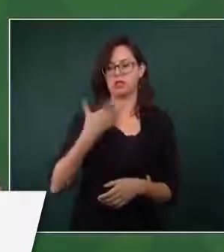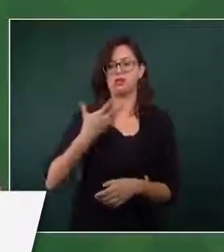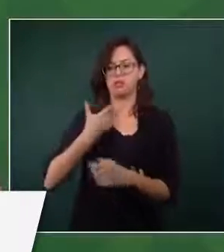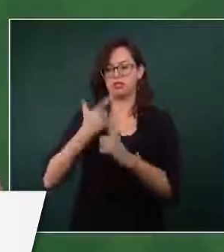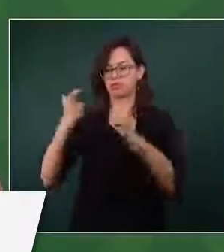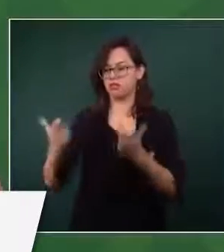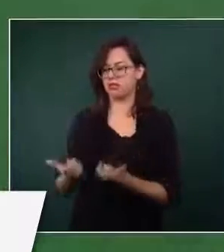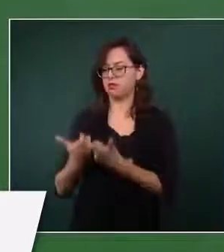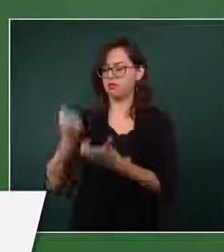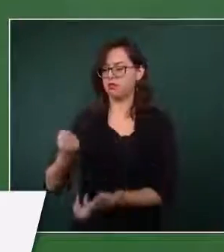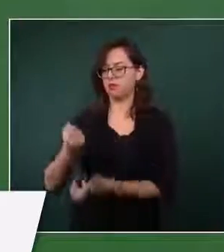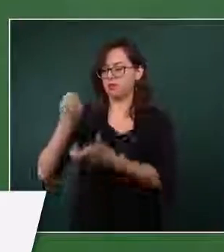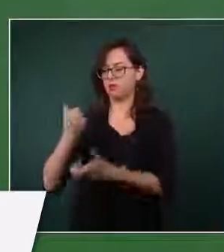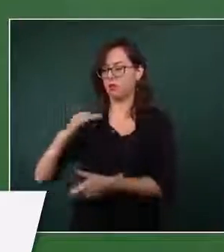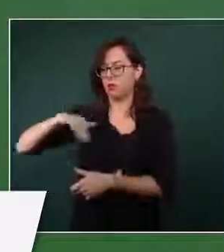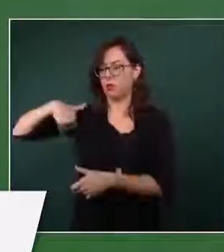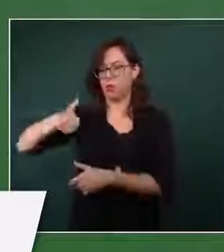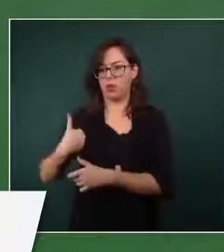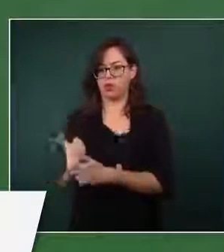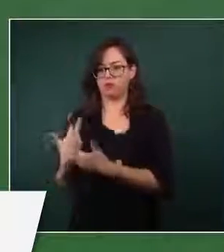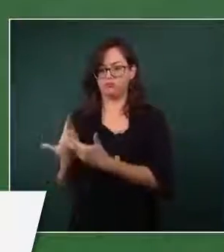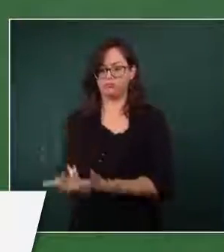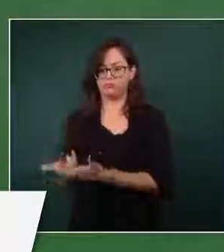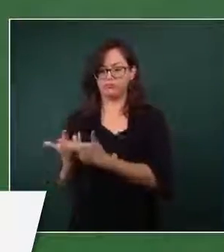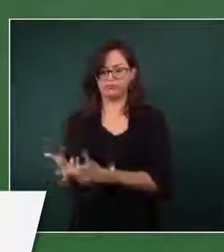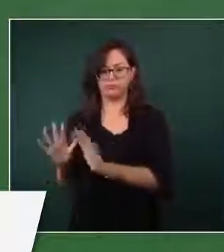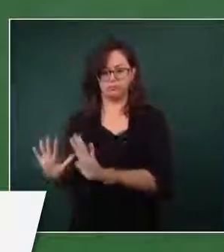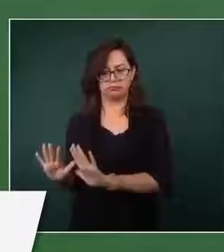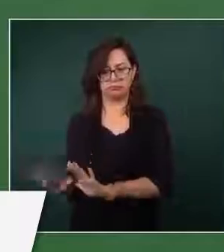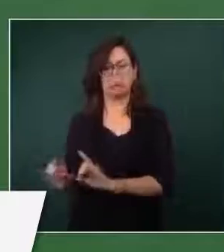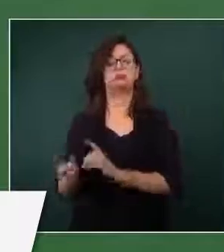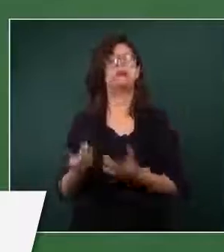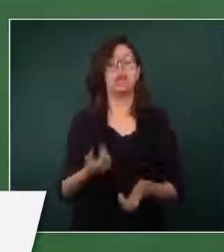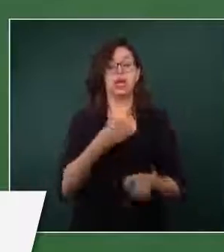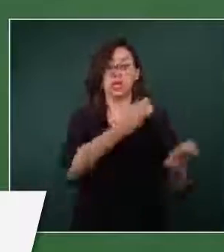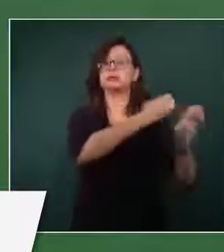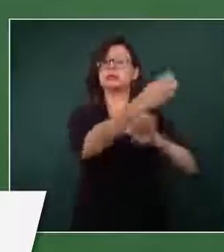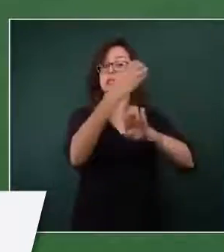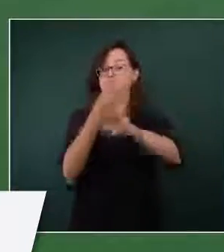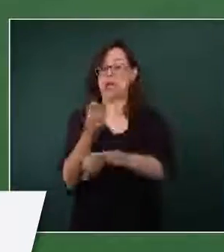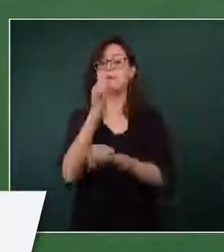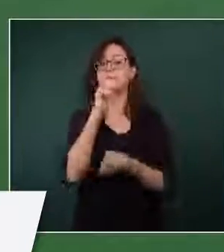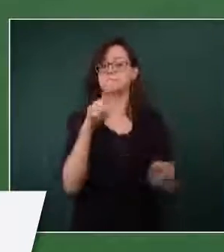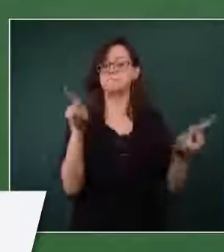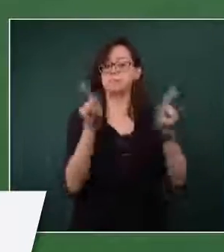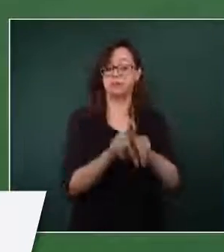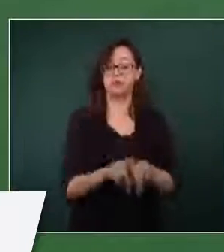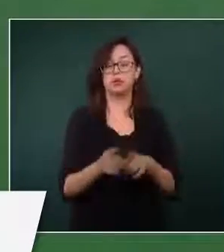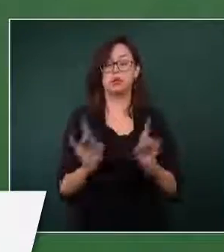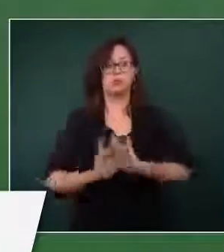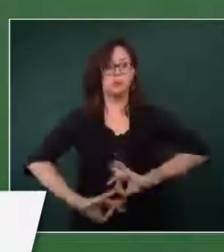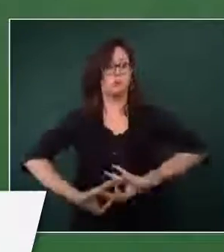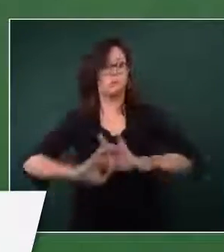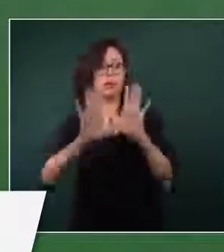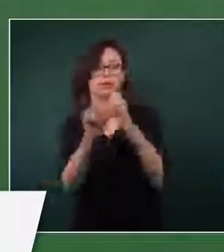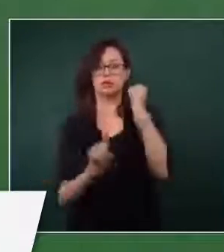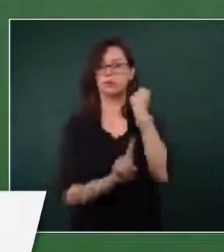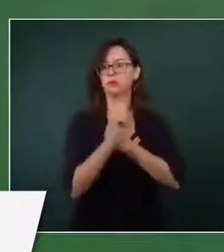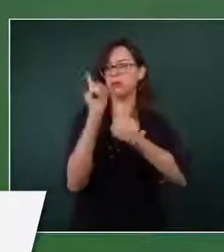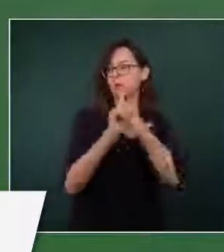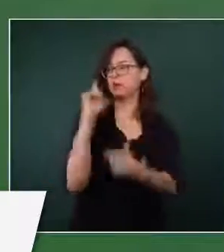Cuando hay una situación de crisis como lo que estamos ahora